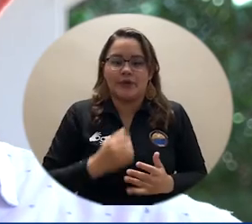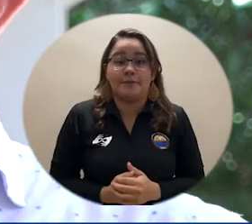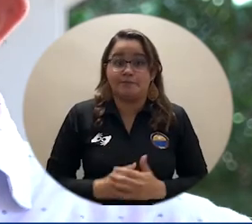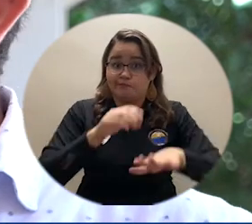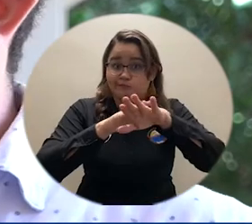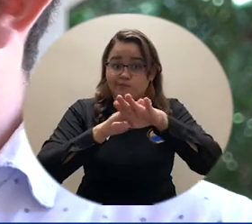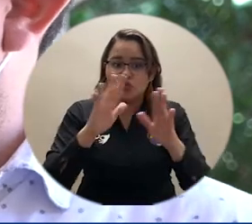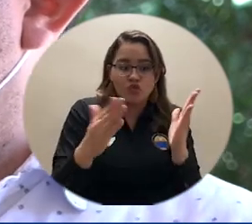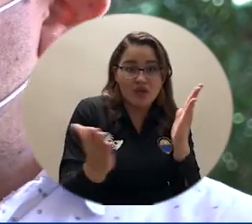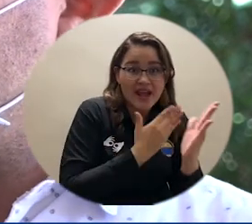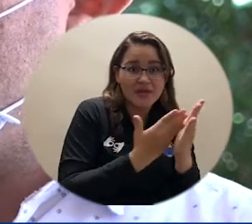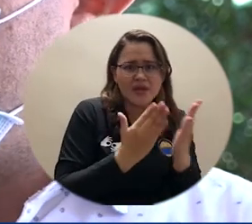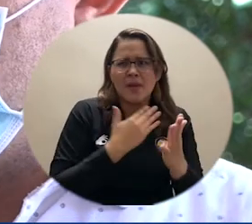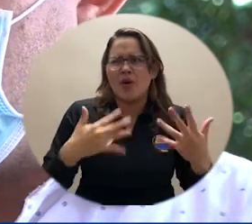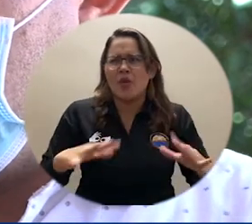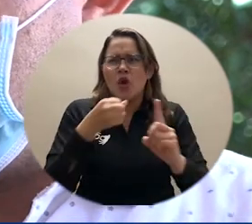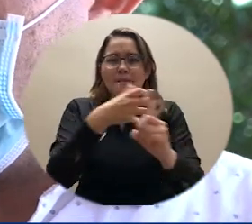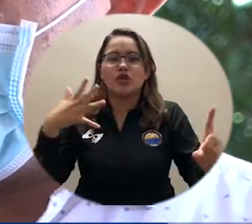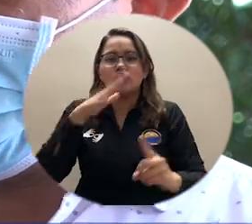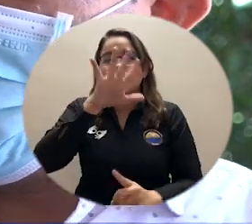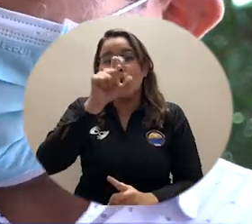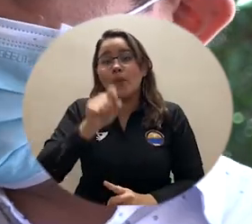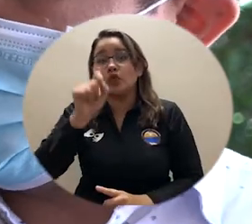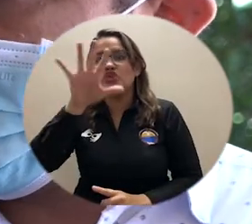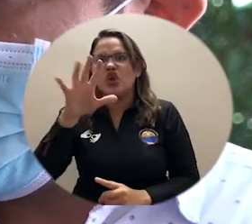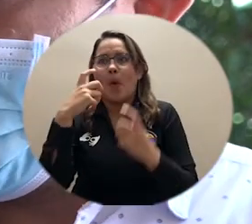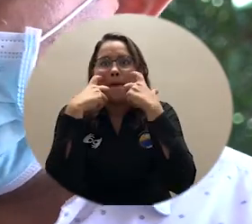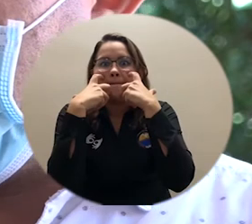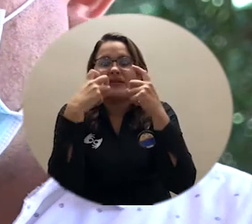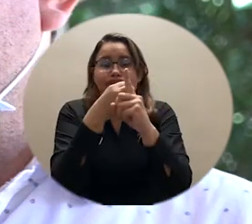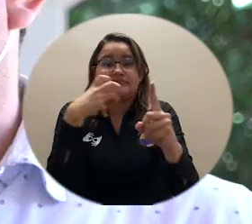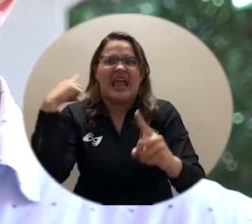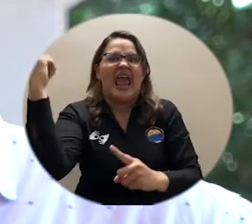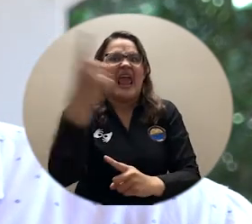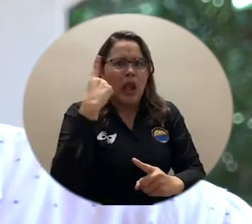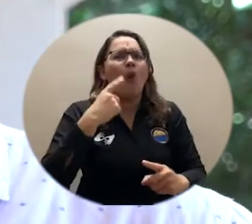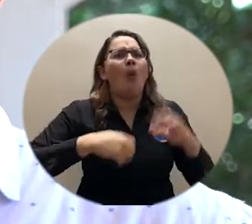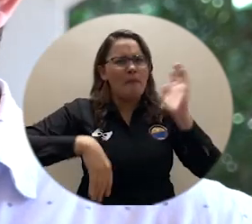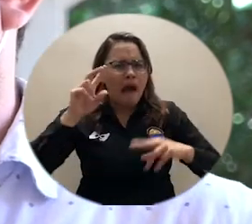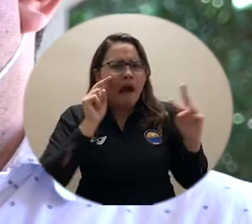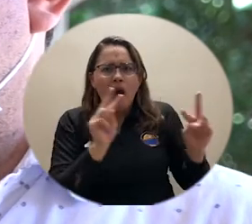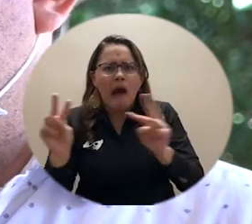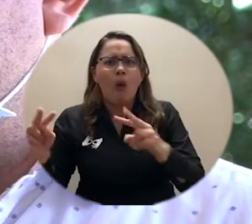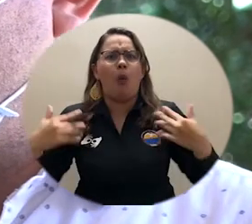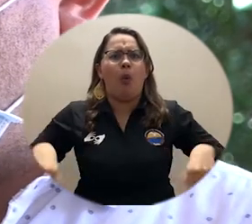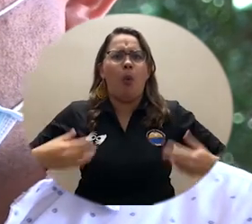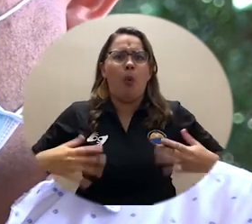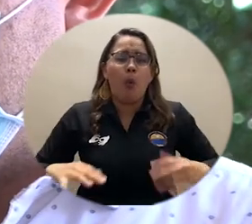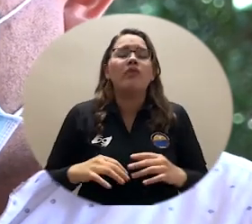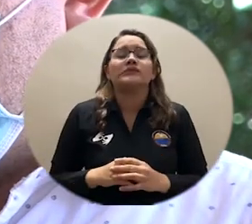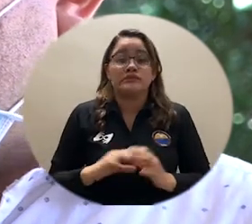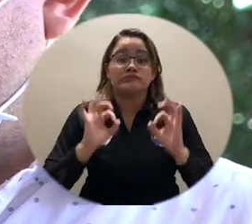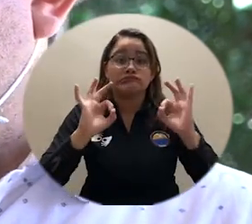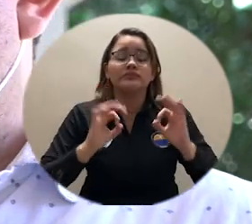.5 en el índice de impacto, ese es un índice muy alto, seguramente hay pocos artículos en la historia de la universidad que tienden ese tipo de